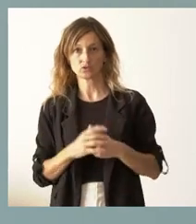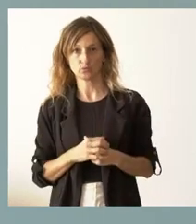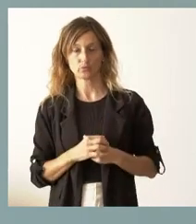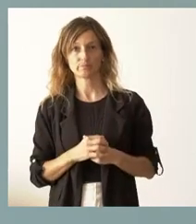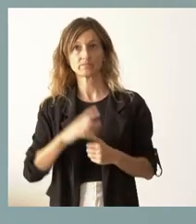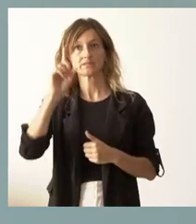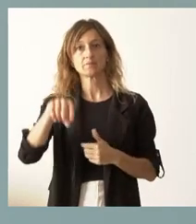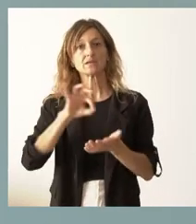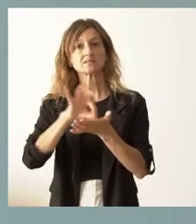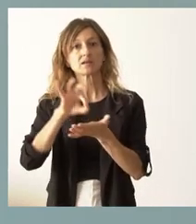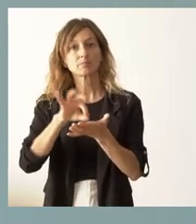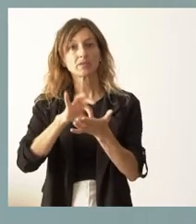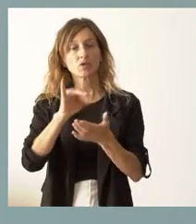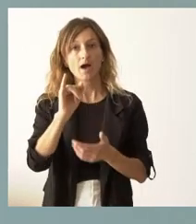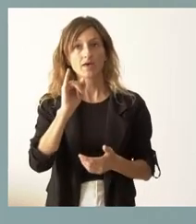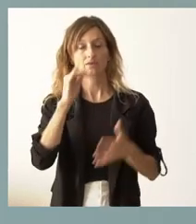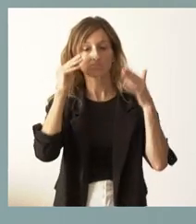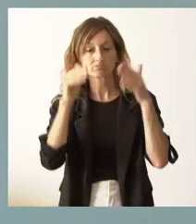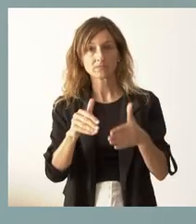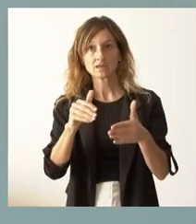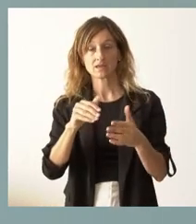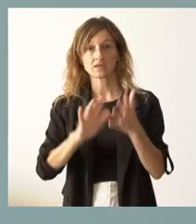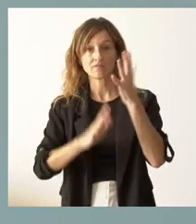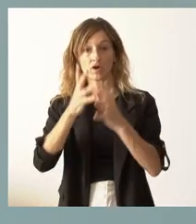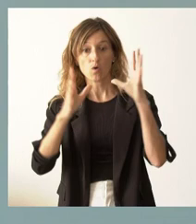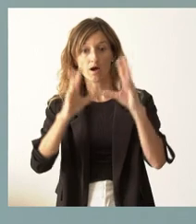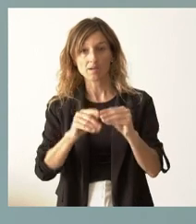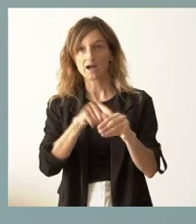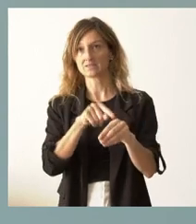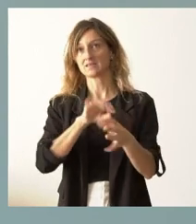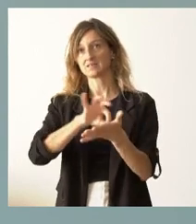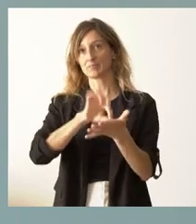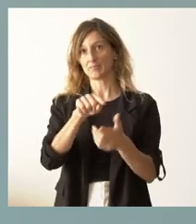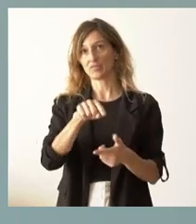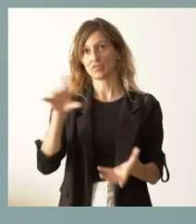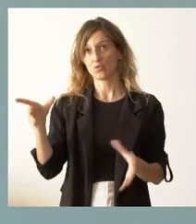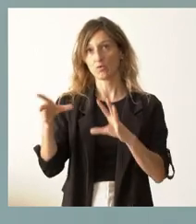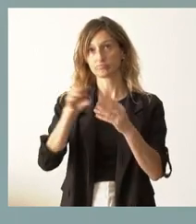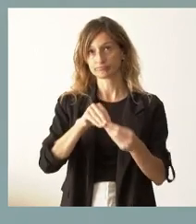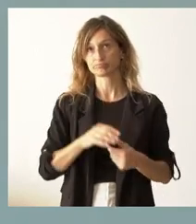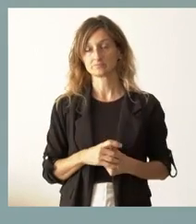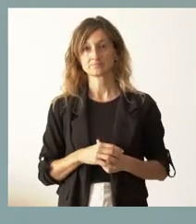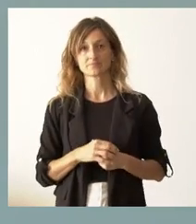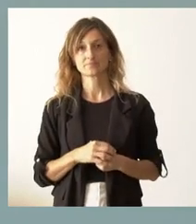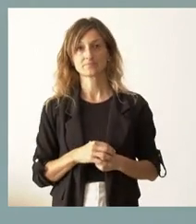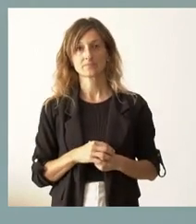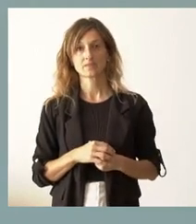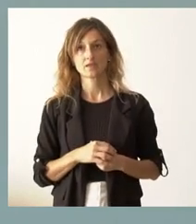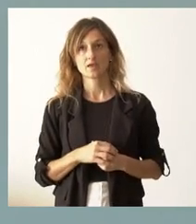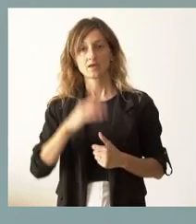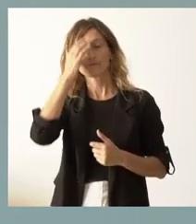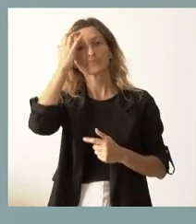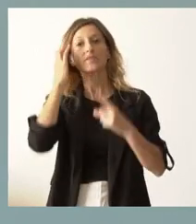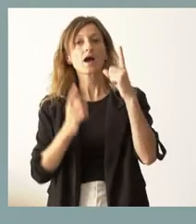algunos servicios que prestamos, y esta extinción de incendios es uno de ellos. Claro, a veces cuando se nos exige los